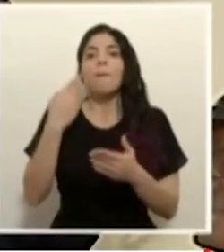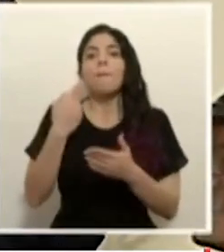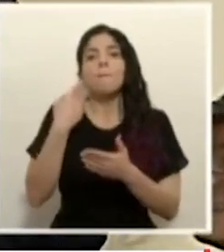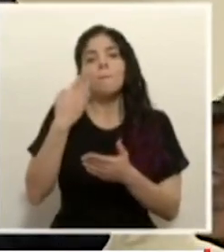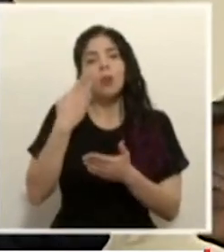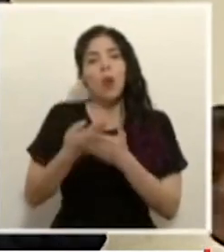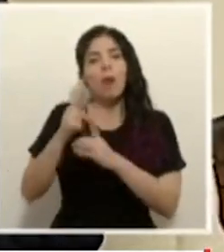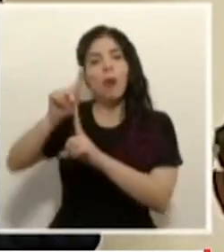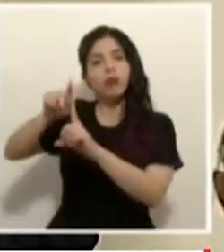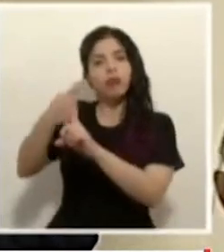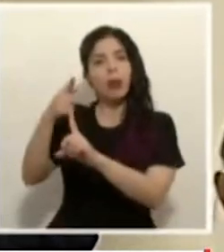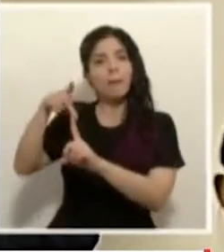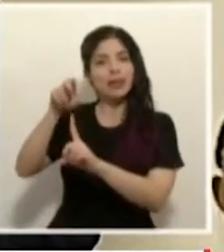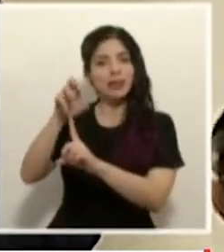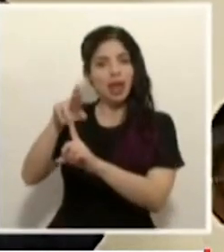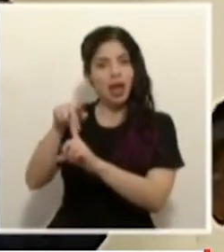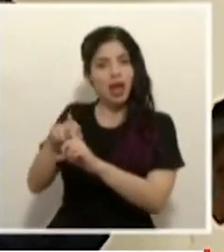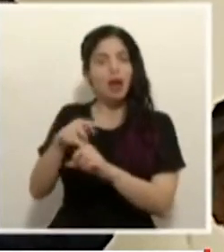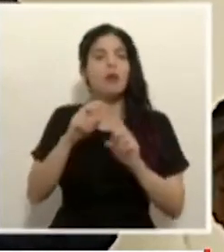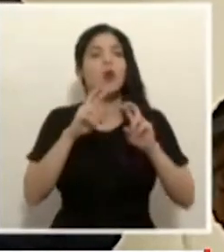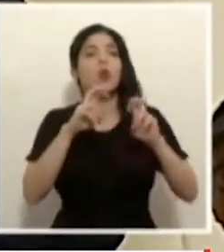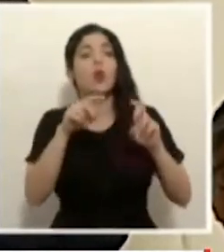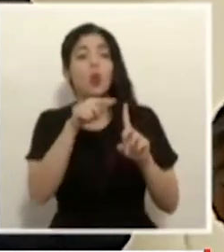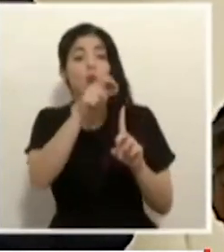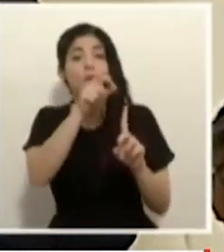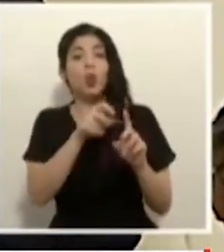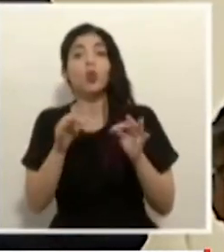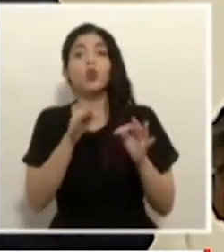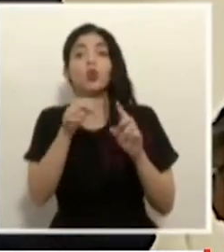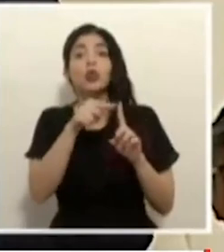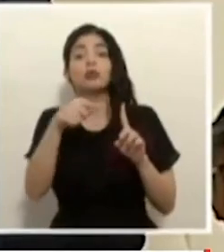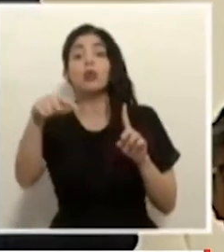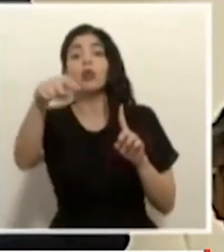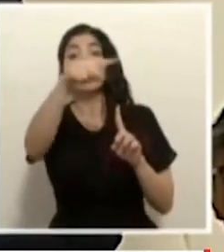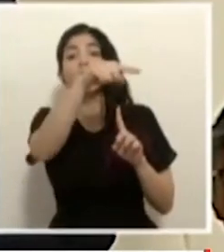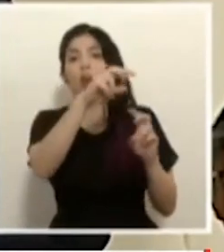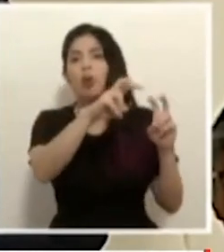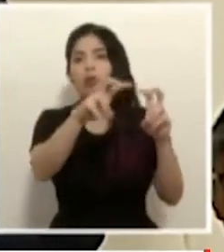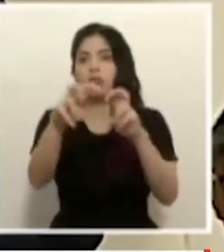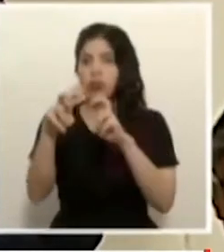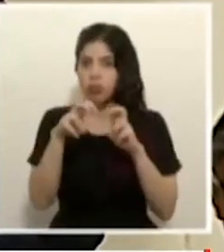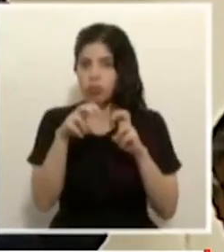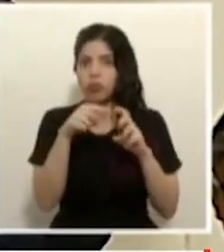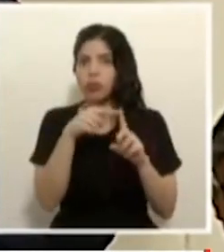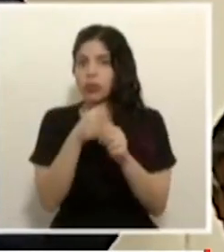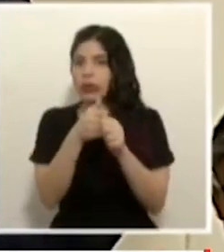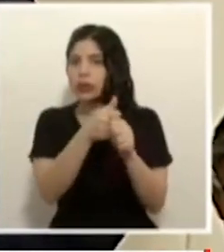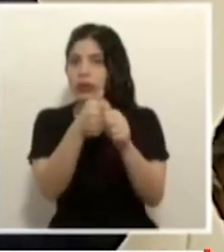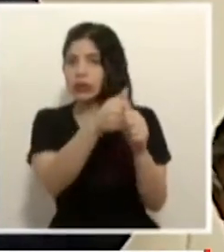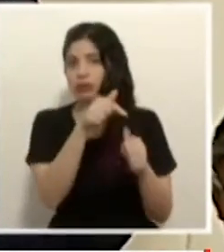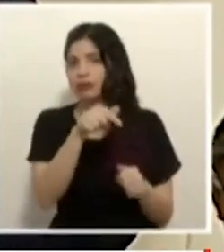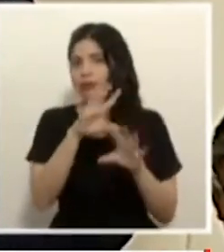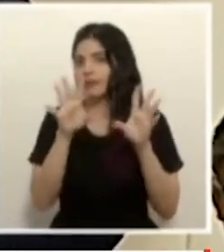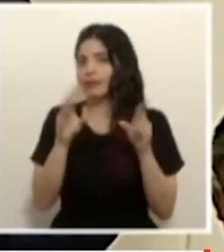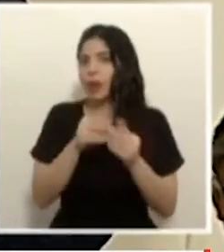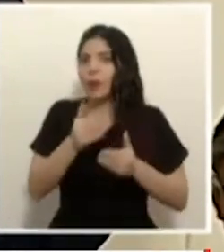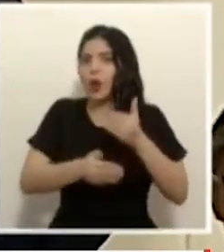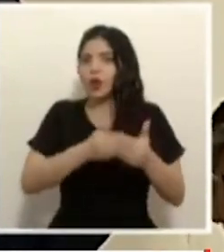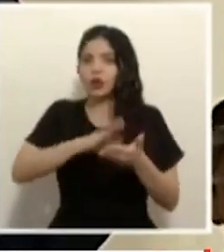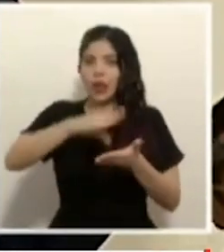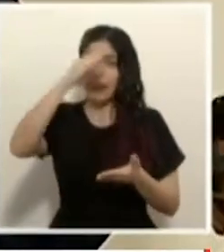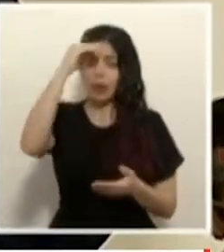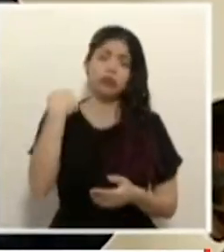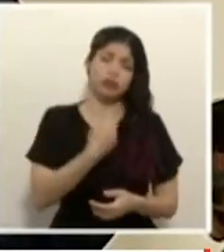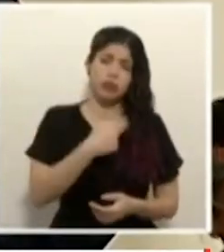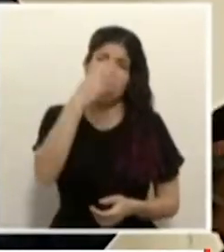la trazabilidad del turismo del turista a través de su viaje es una forma de aprender y creemos que